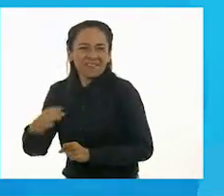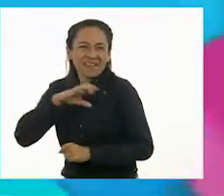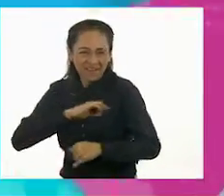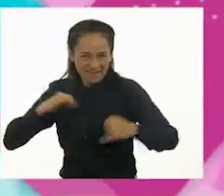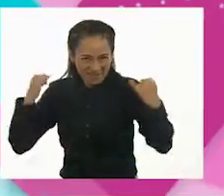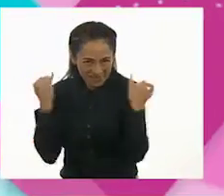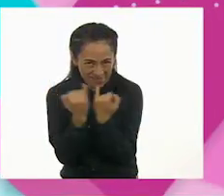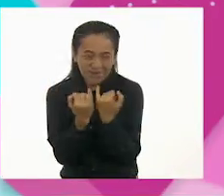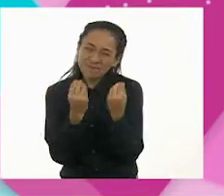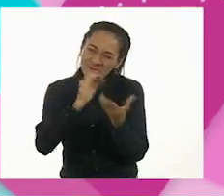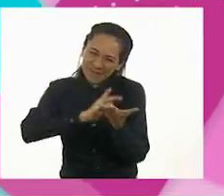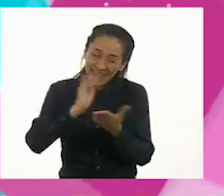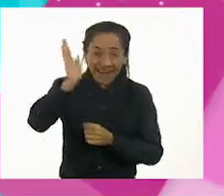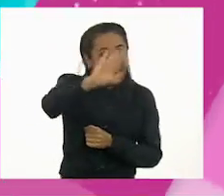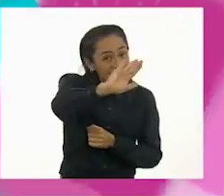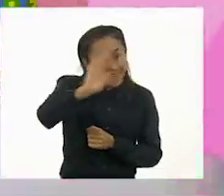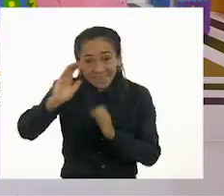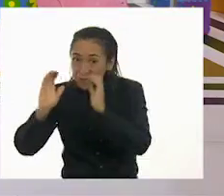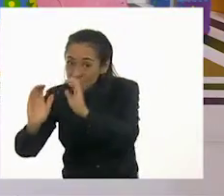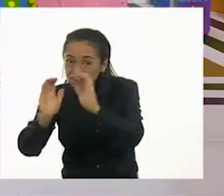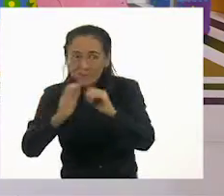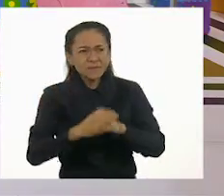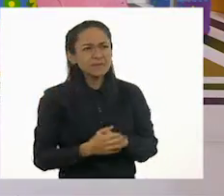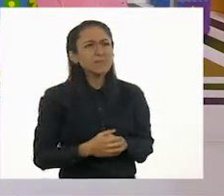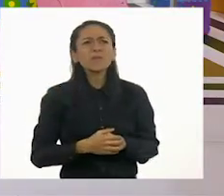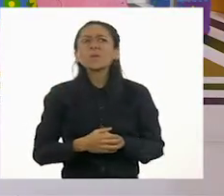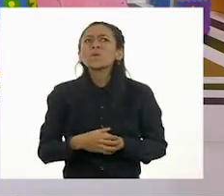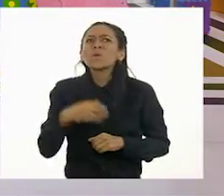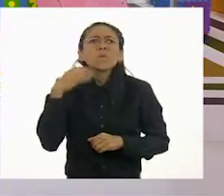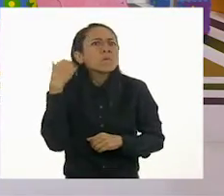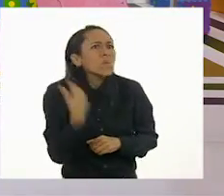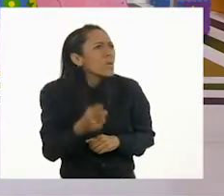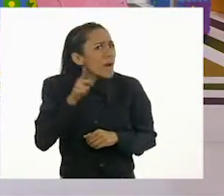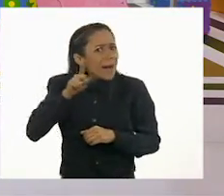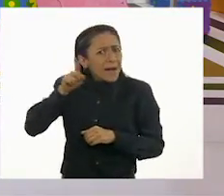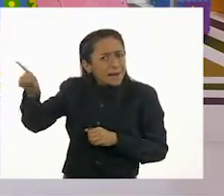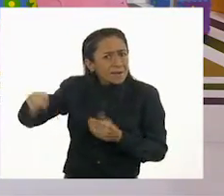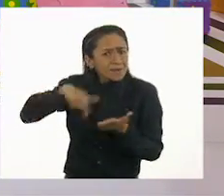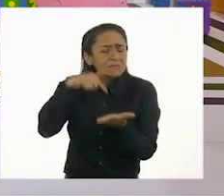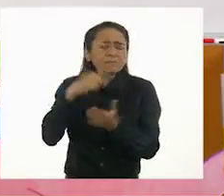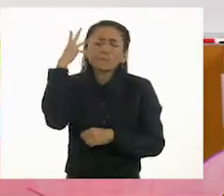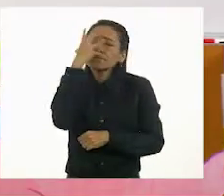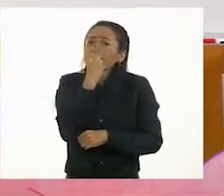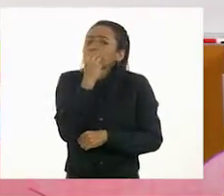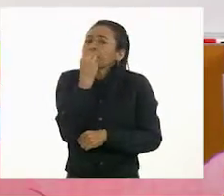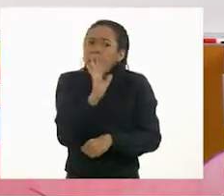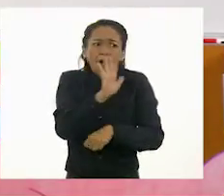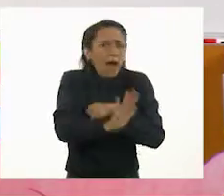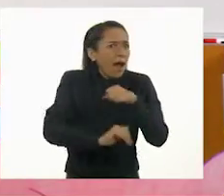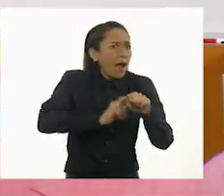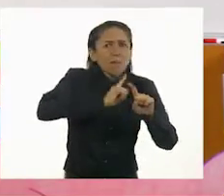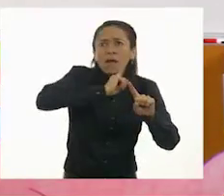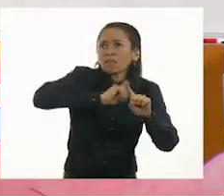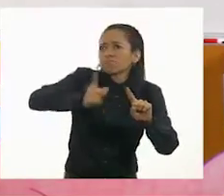mucho. Bye. Qué bonito lugar. ¿Y cuántos animales? Y sobre todo, Ale, que nos muestran cómo